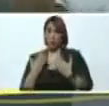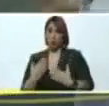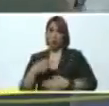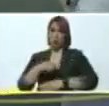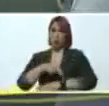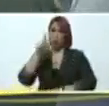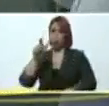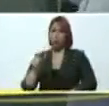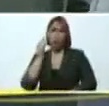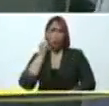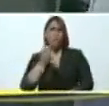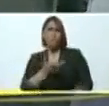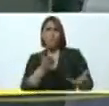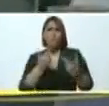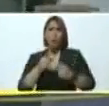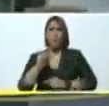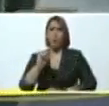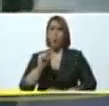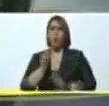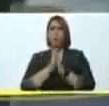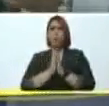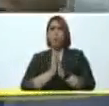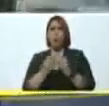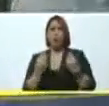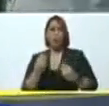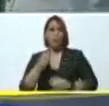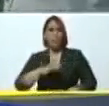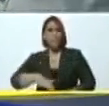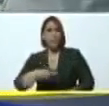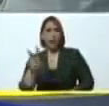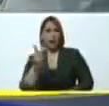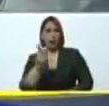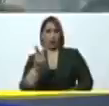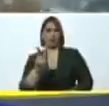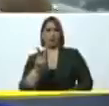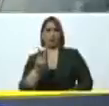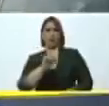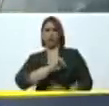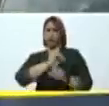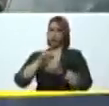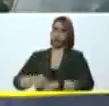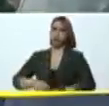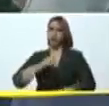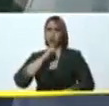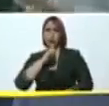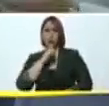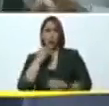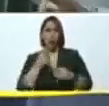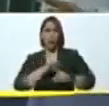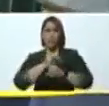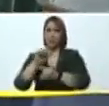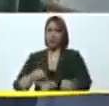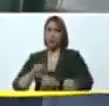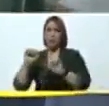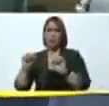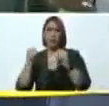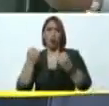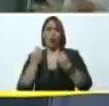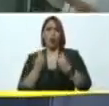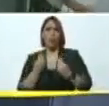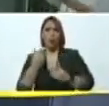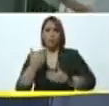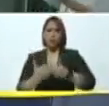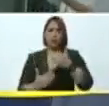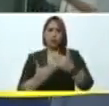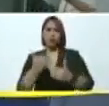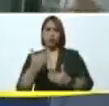Gutiérrez, cuéntenme un poco cómo el país vence las dificultades, cómo vencemos las sanciones, cómo avanzamos en